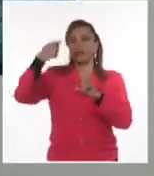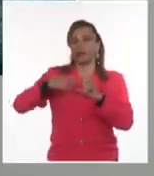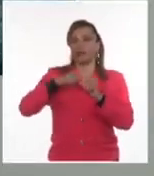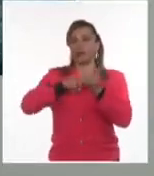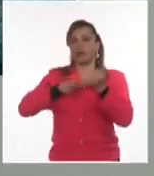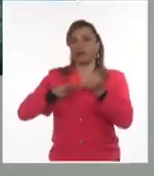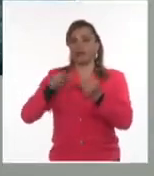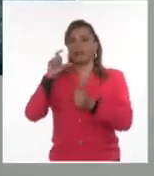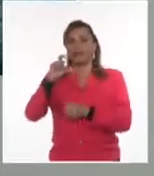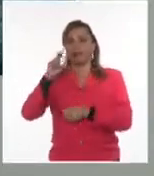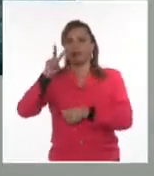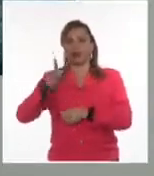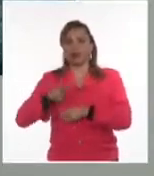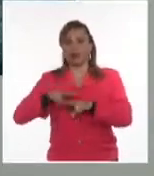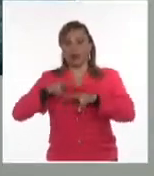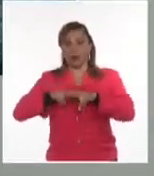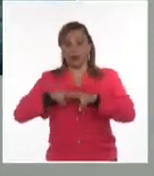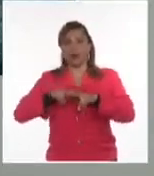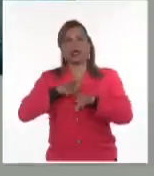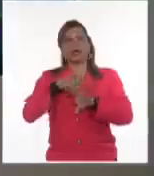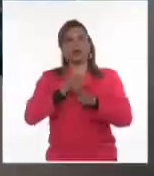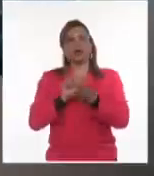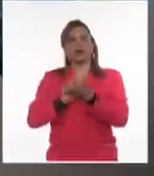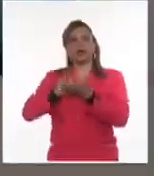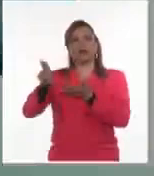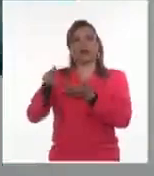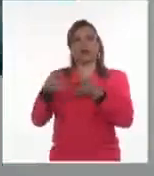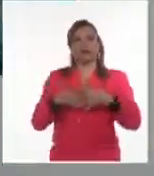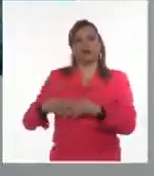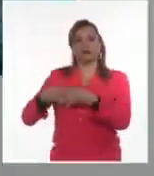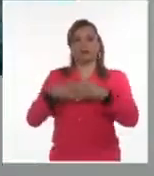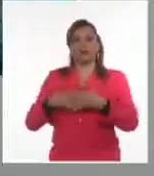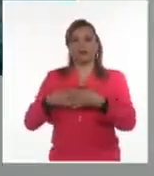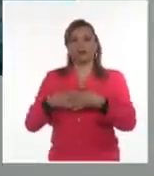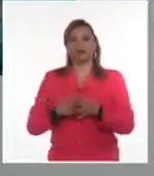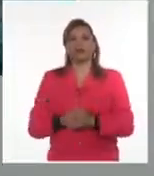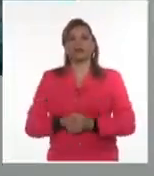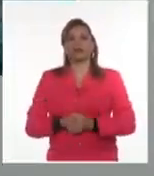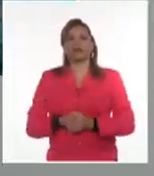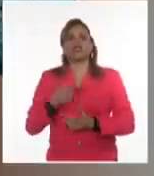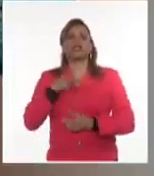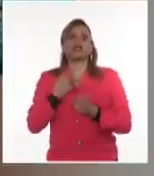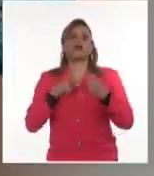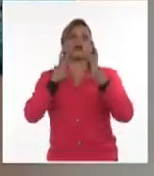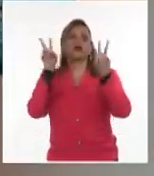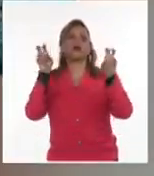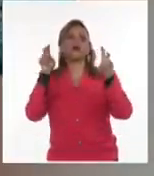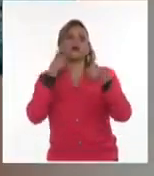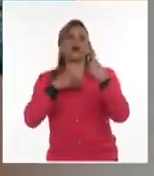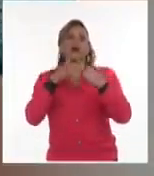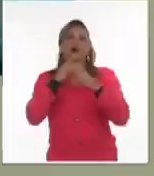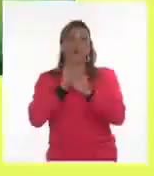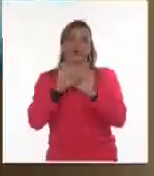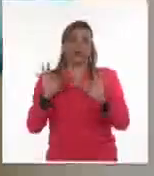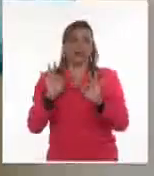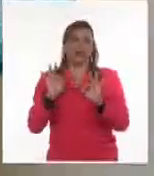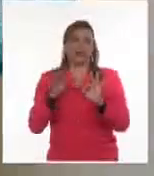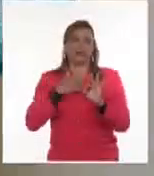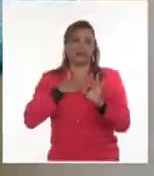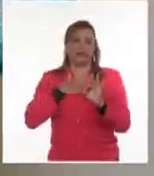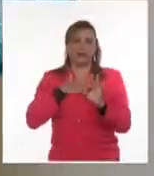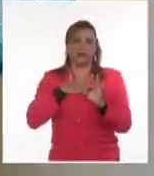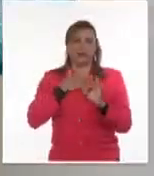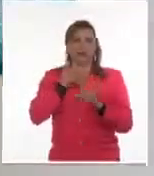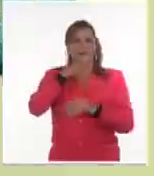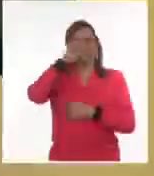y las envié hacia los Estados Unidos. Tenían una consigna que era muy particular. Era o